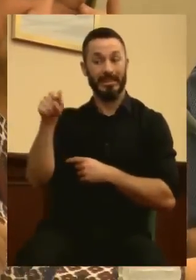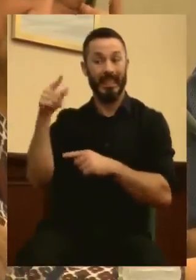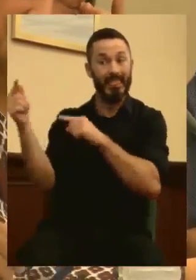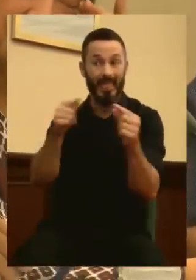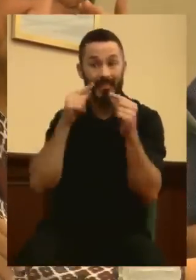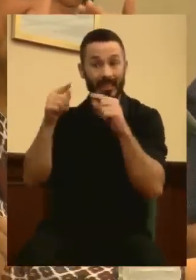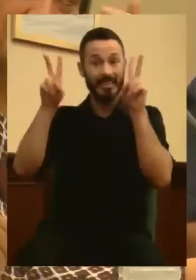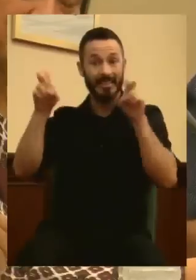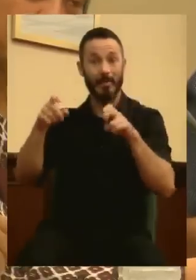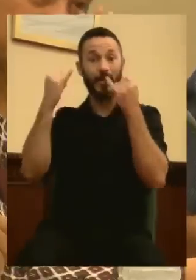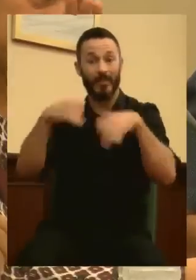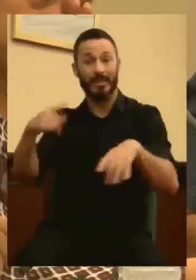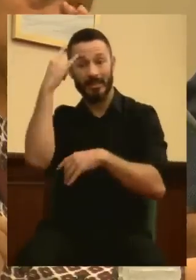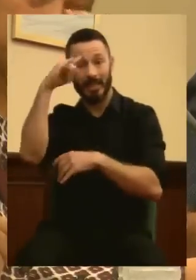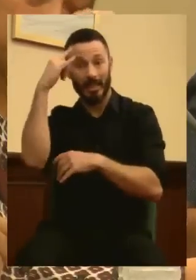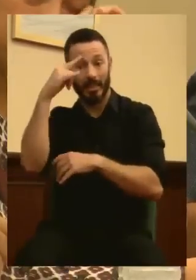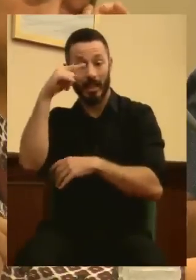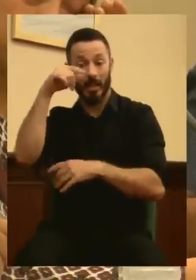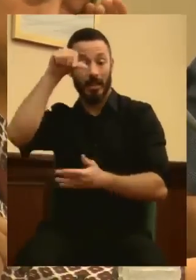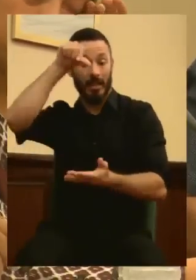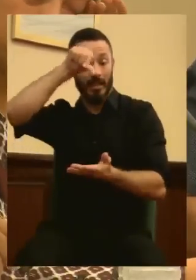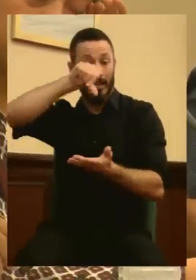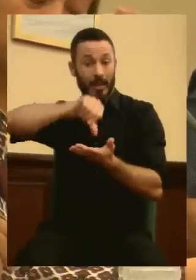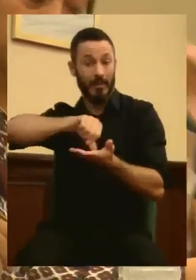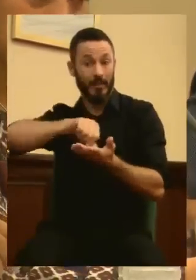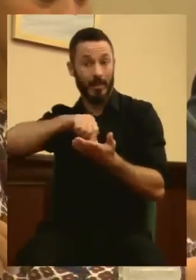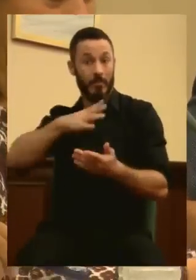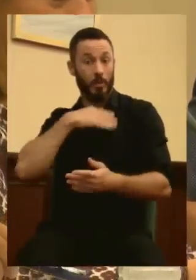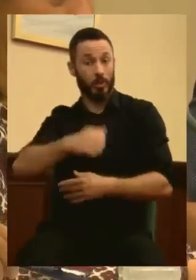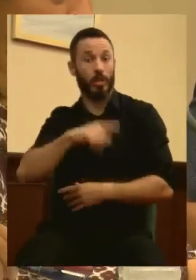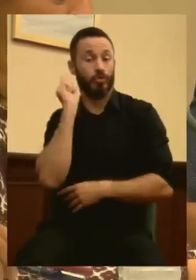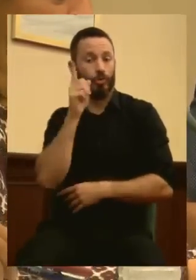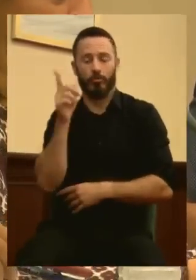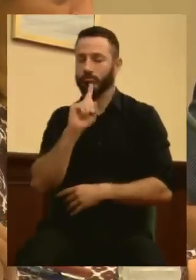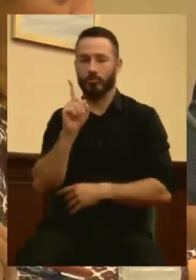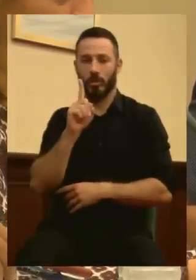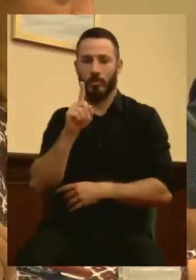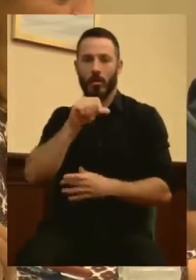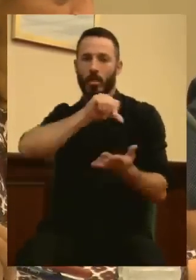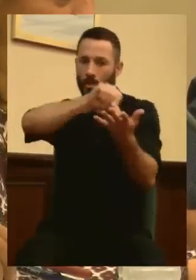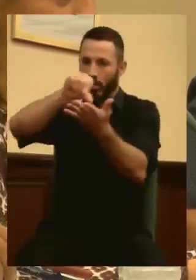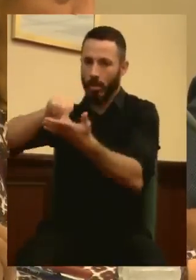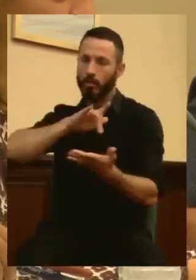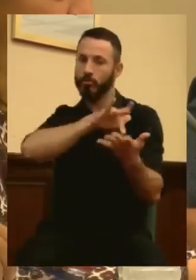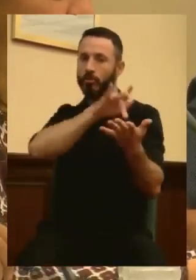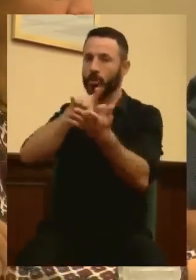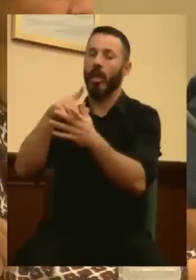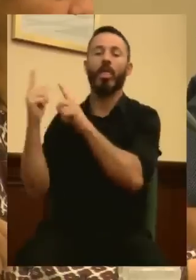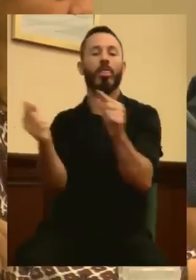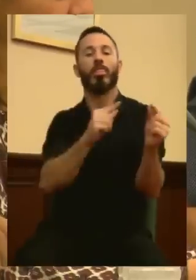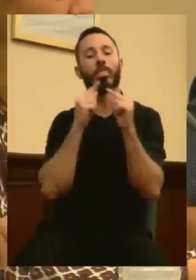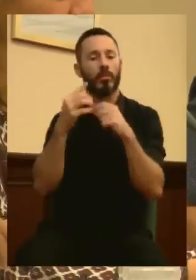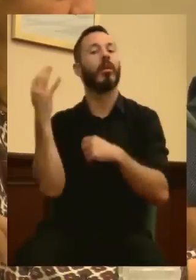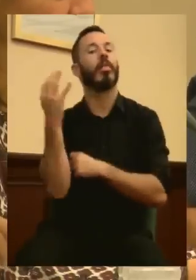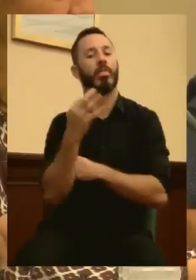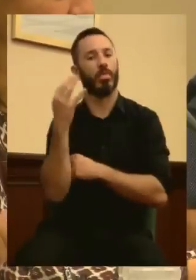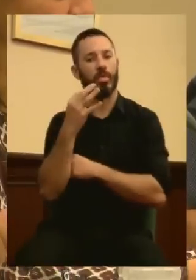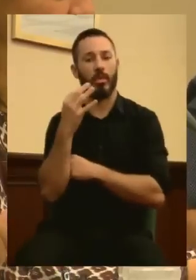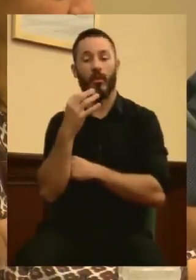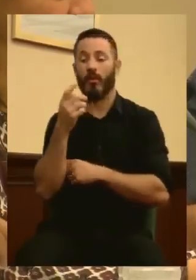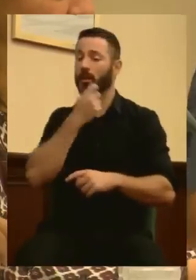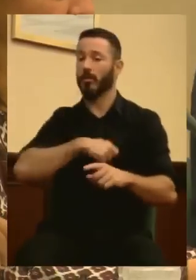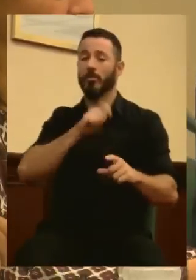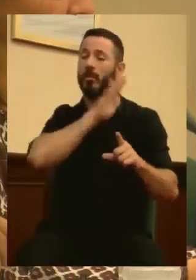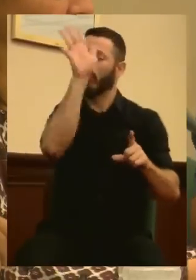taurinos, no es exclusivo de nuestra ciudad. La tendremos que seguir teniéndolo, sin duda. Se está produciendo en todo nuestro